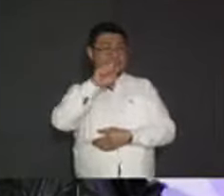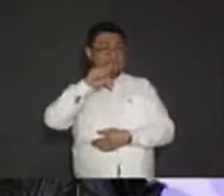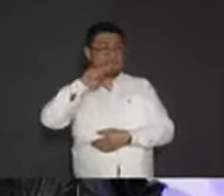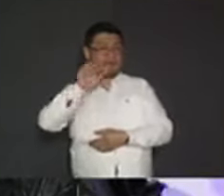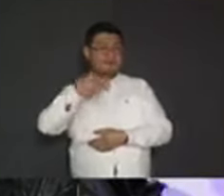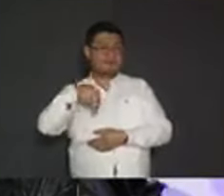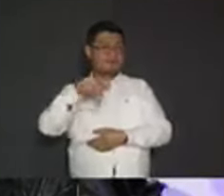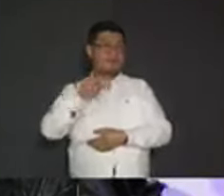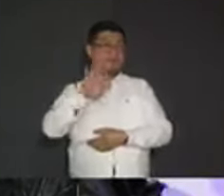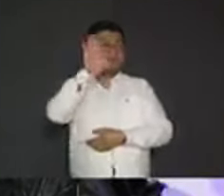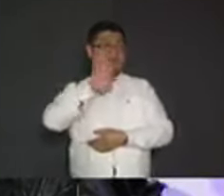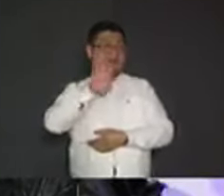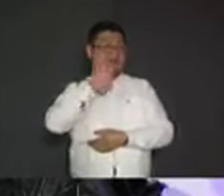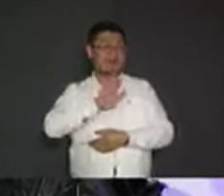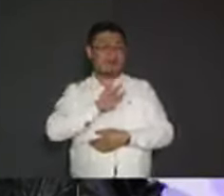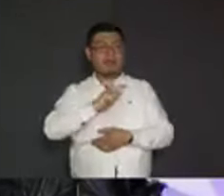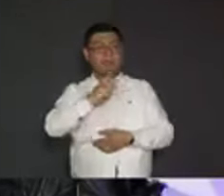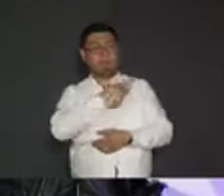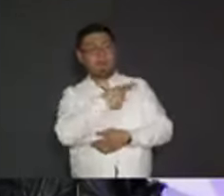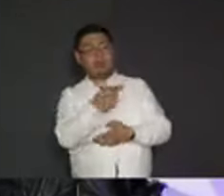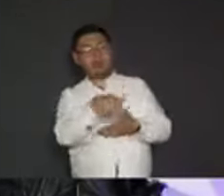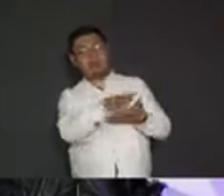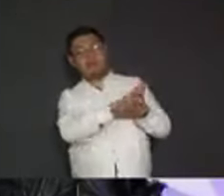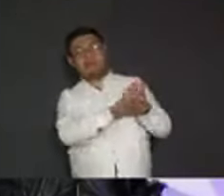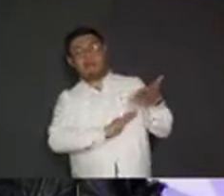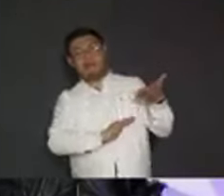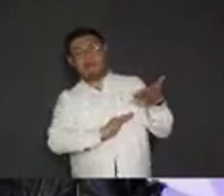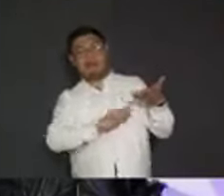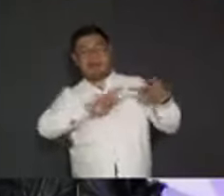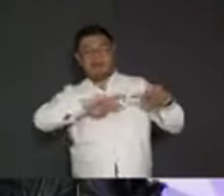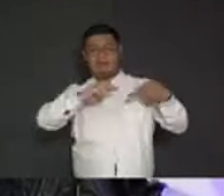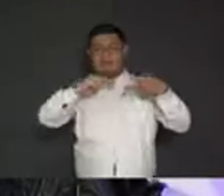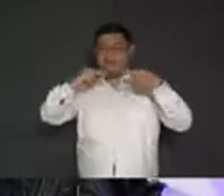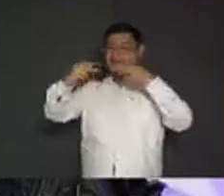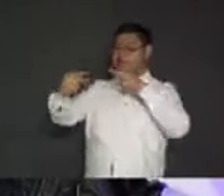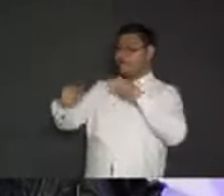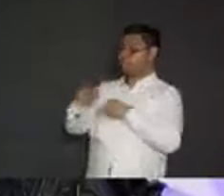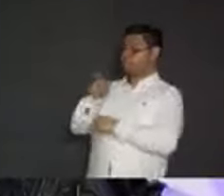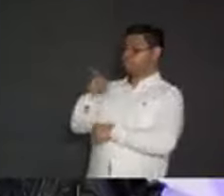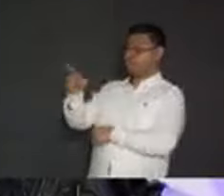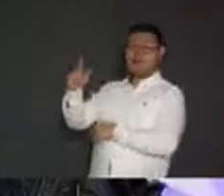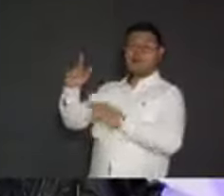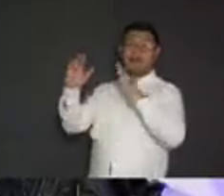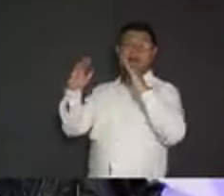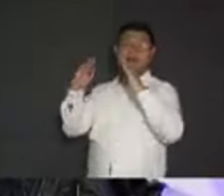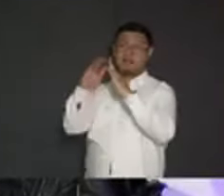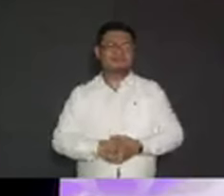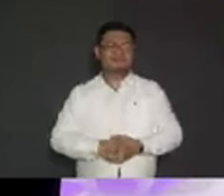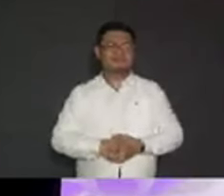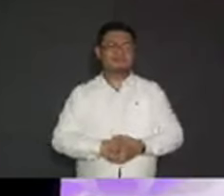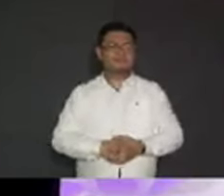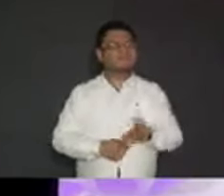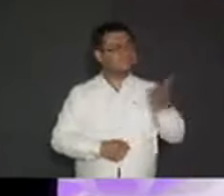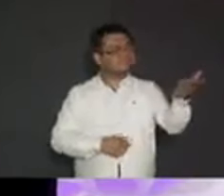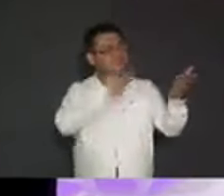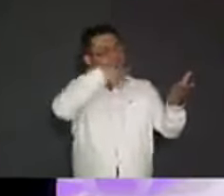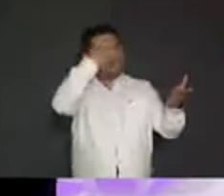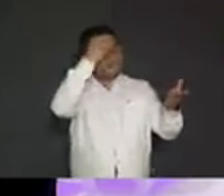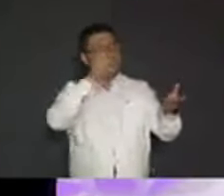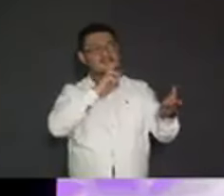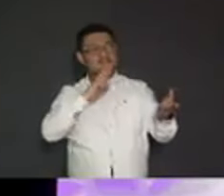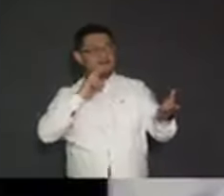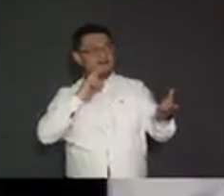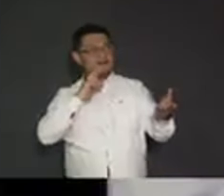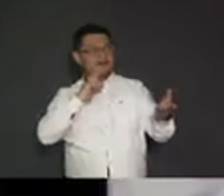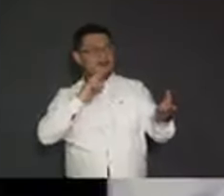medio pelo y por eso se fue a vivir a esta enorme mansión que se parece a la Casa Blanca. Mentiras y